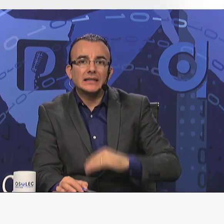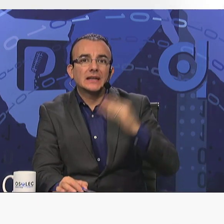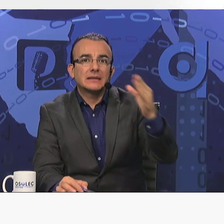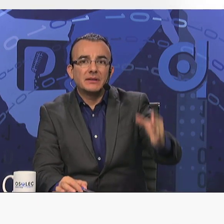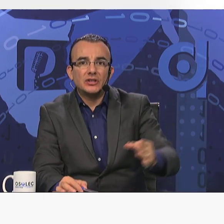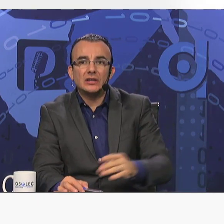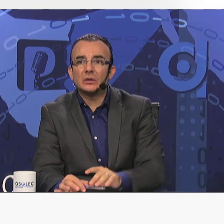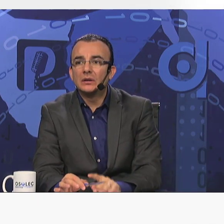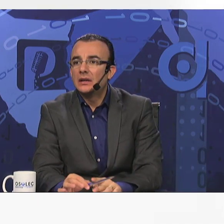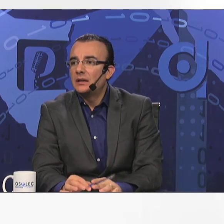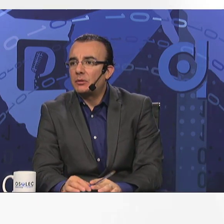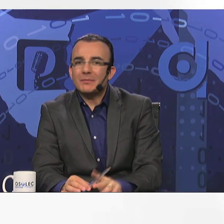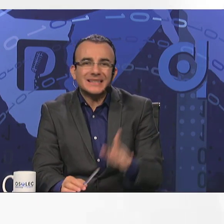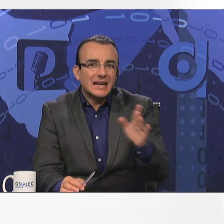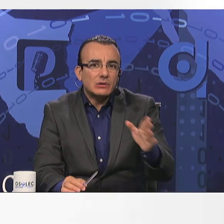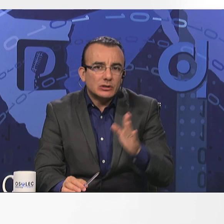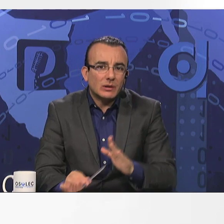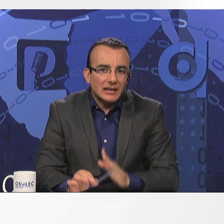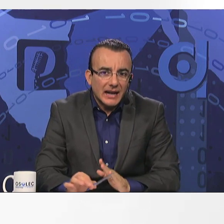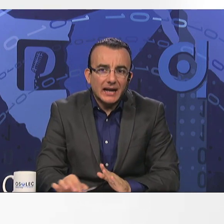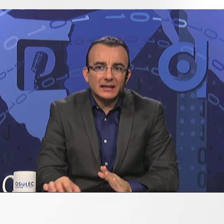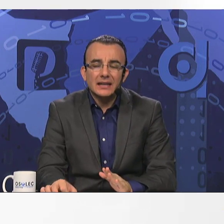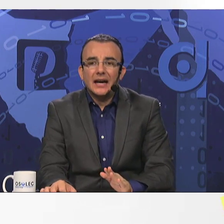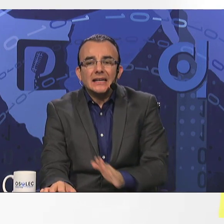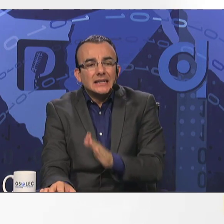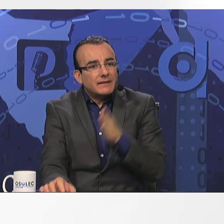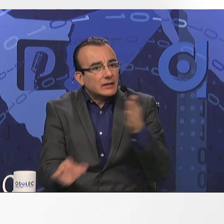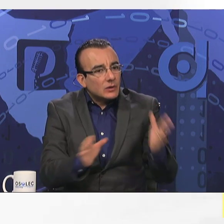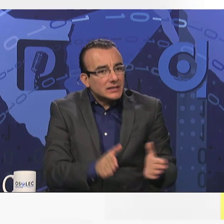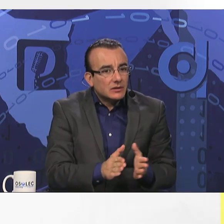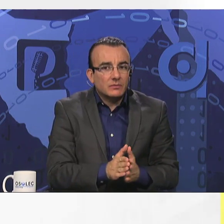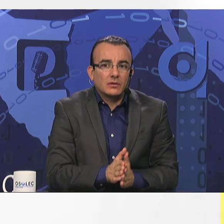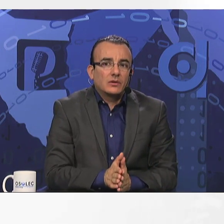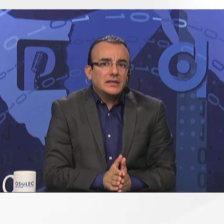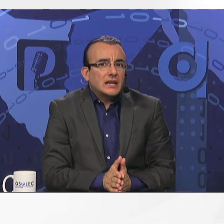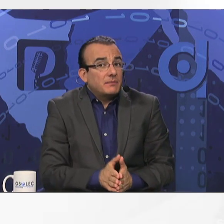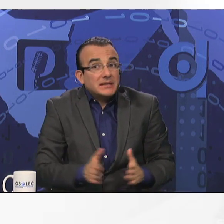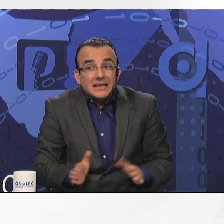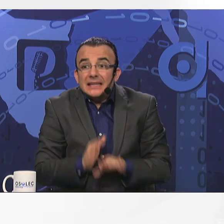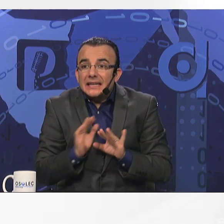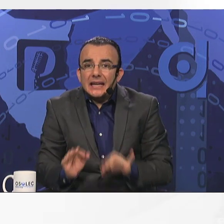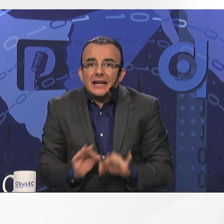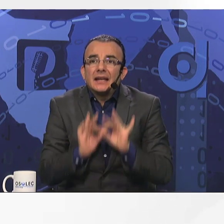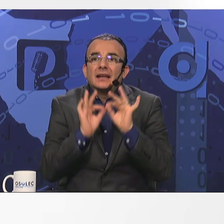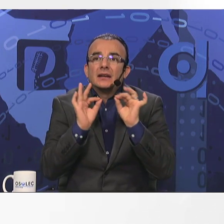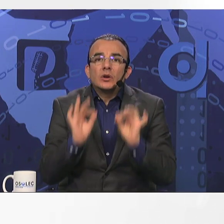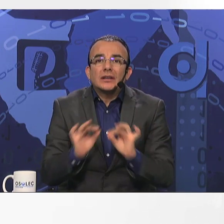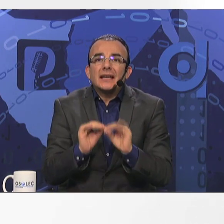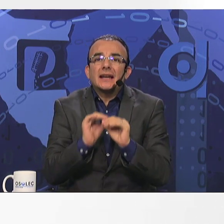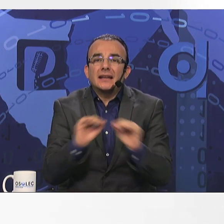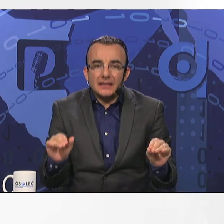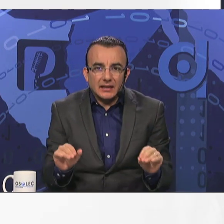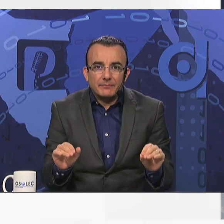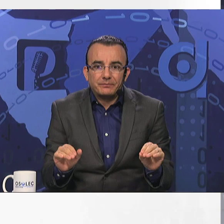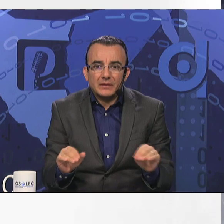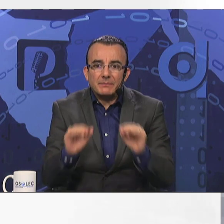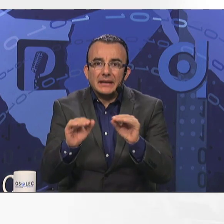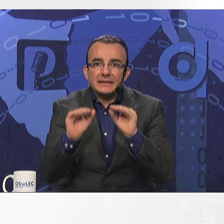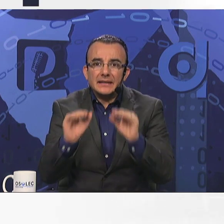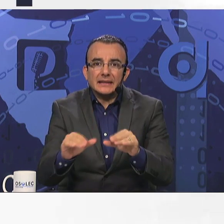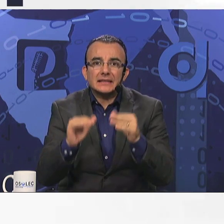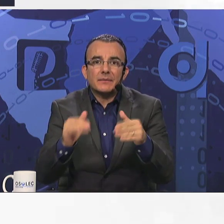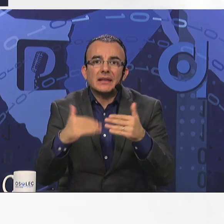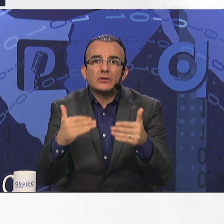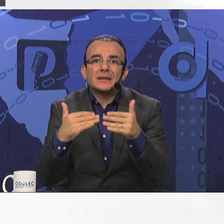voladitas, de pechito. Por más que ayudas tú a aclarar, a decir, a ver, no es como lo dicen. El presidente quiere, no quiere crítica. El